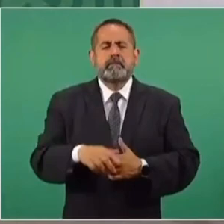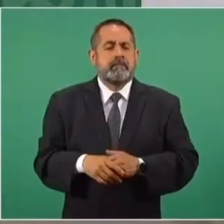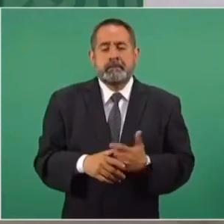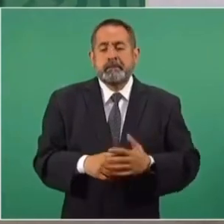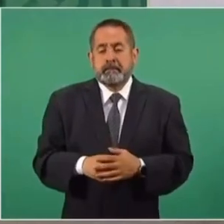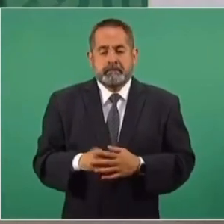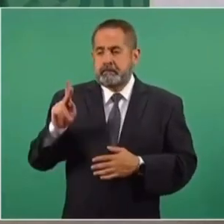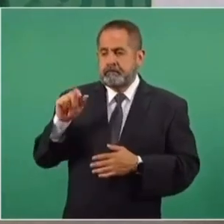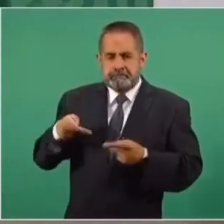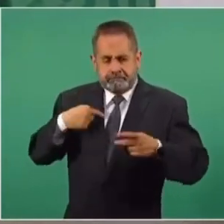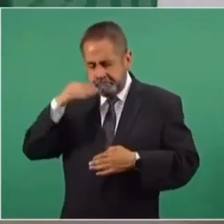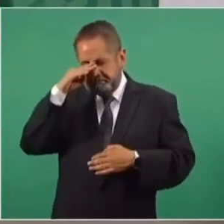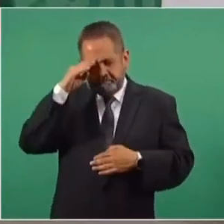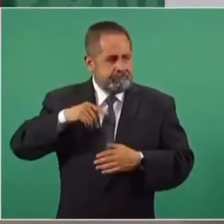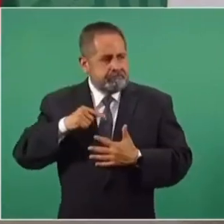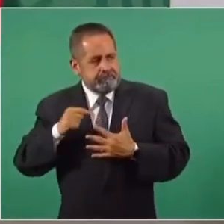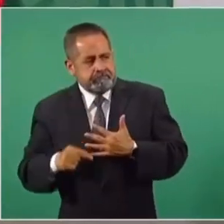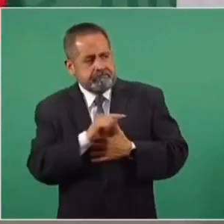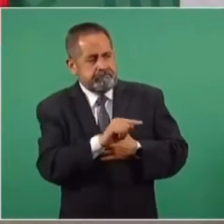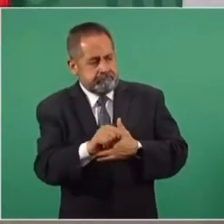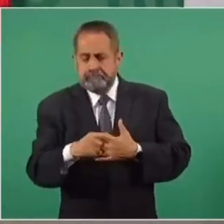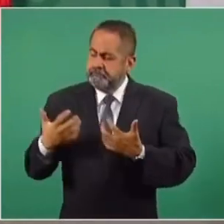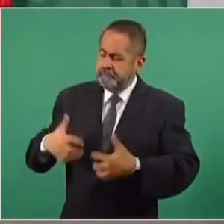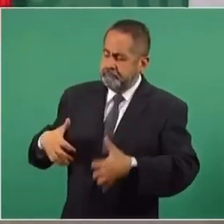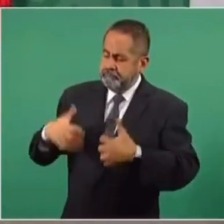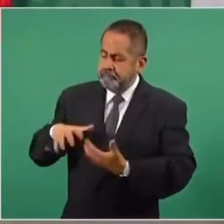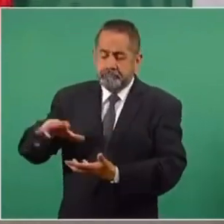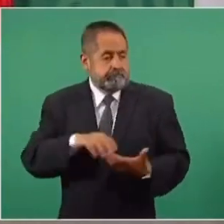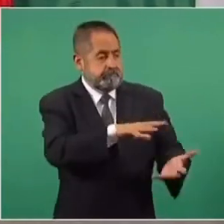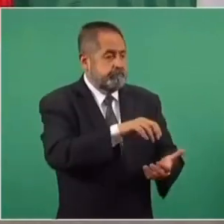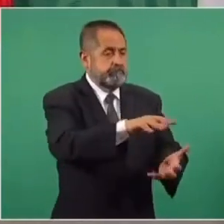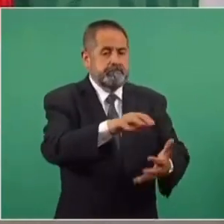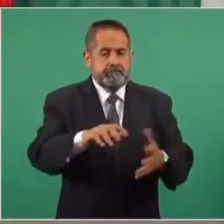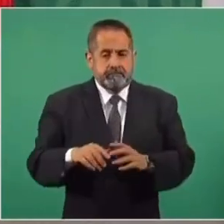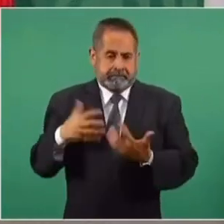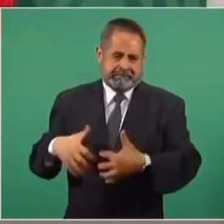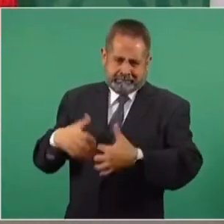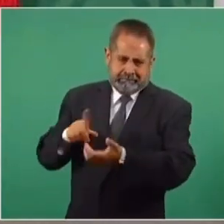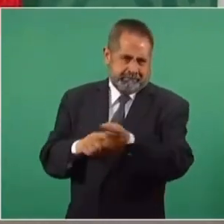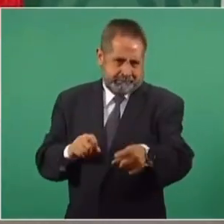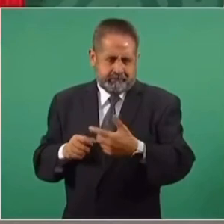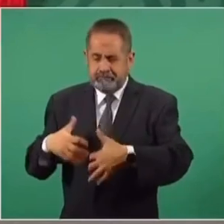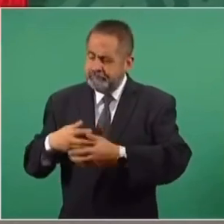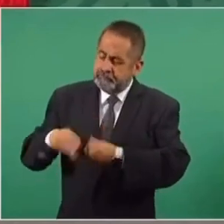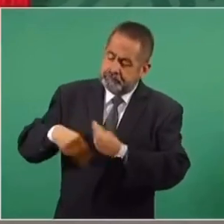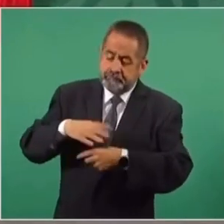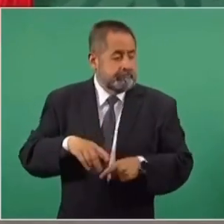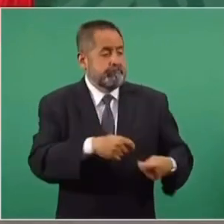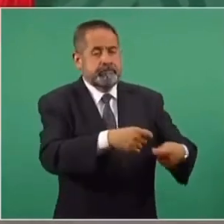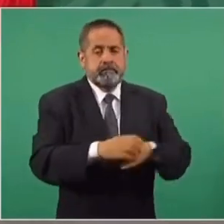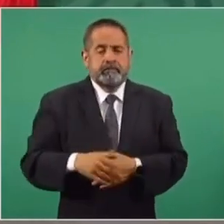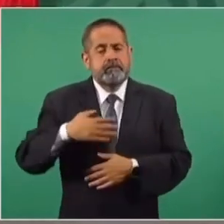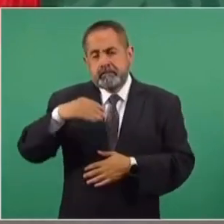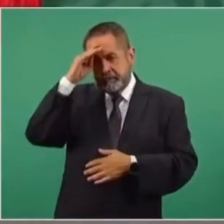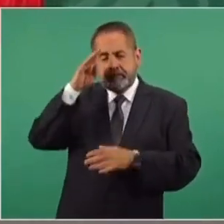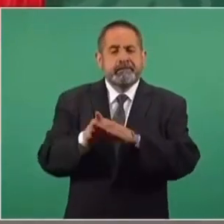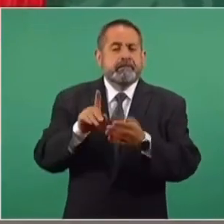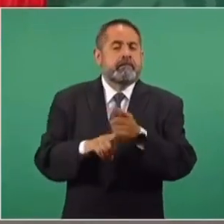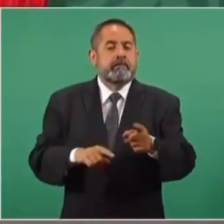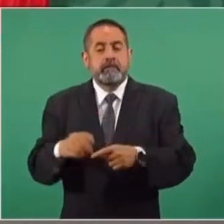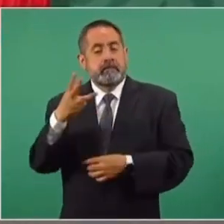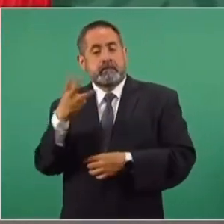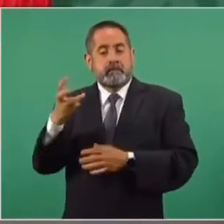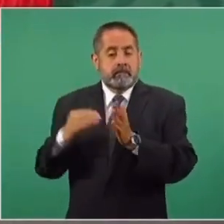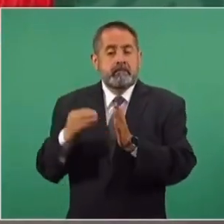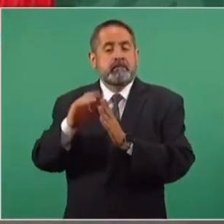Es un plan que se tiene para entregar fertilizante con estas plantas y vamos a destinar una inversión de 300